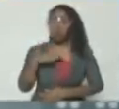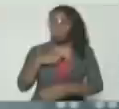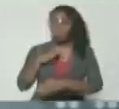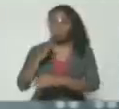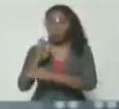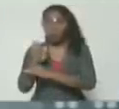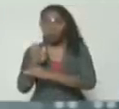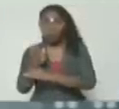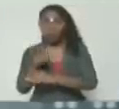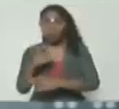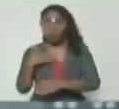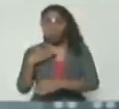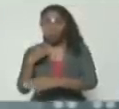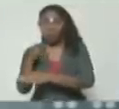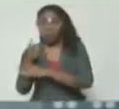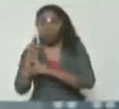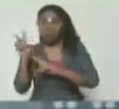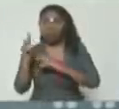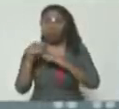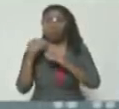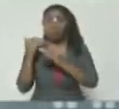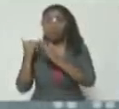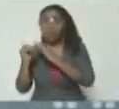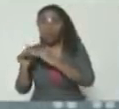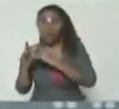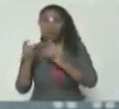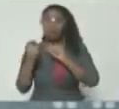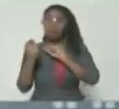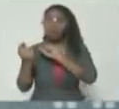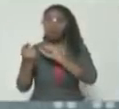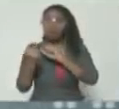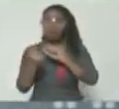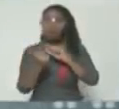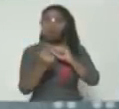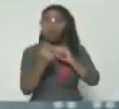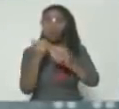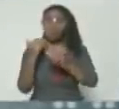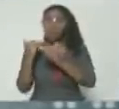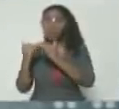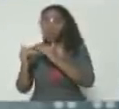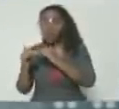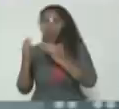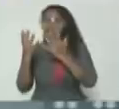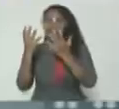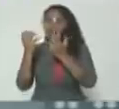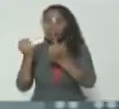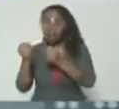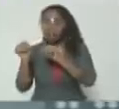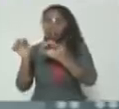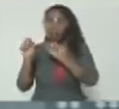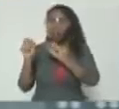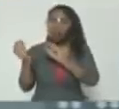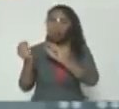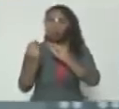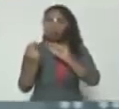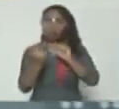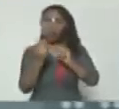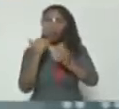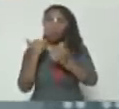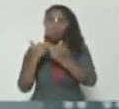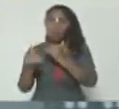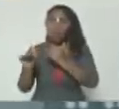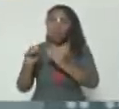asistir, vamos a llevar un mensaje de diálogo, un mensaje de entendimiento, un mensaje de